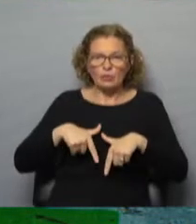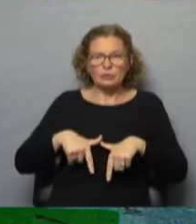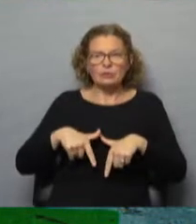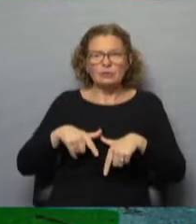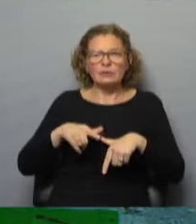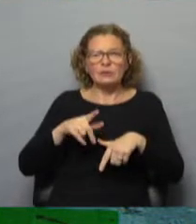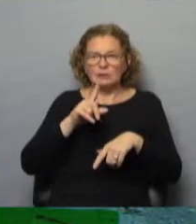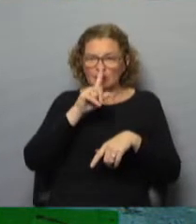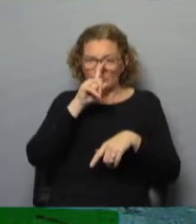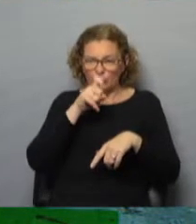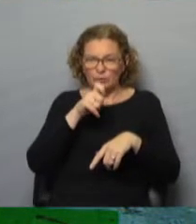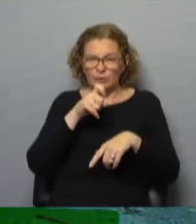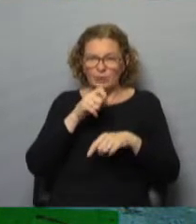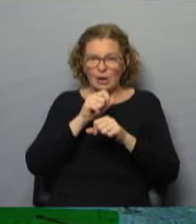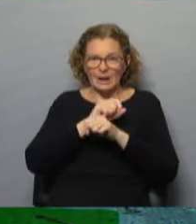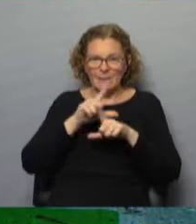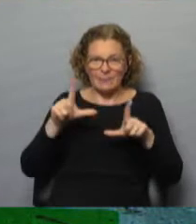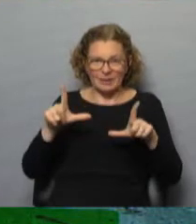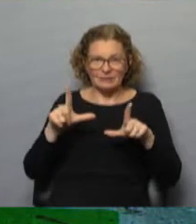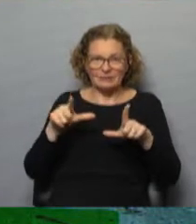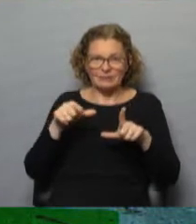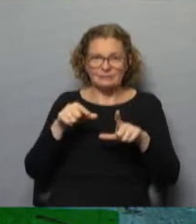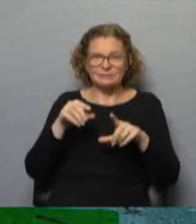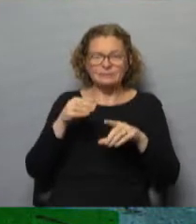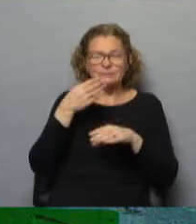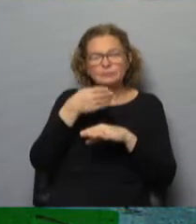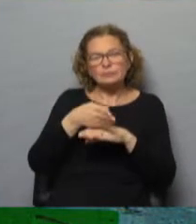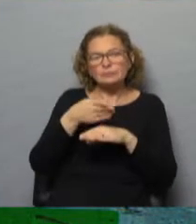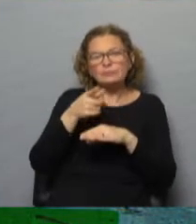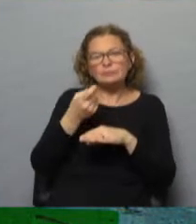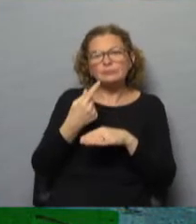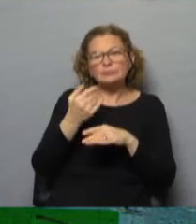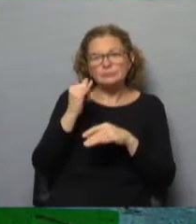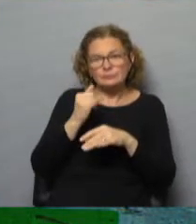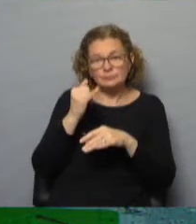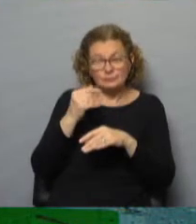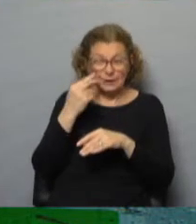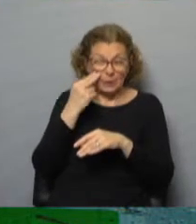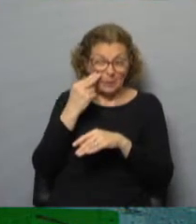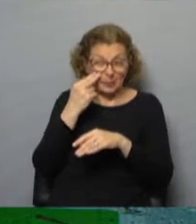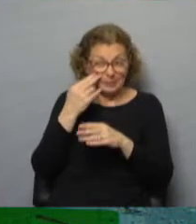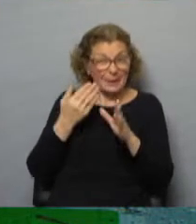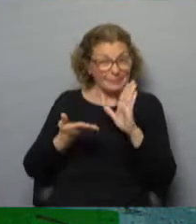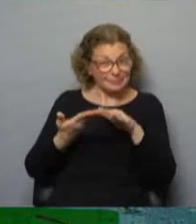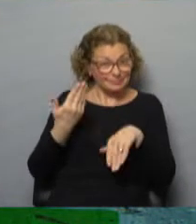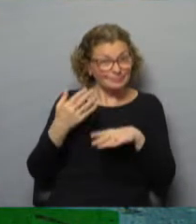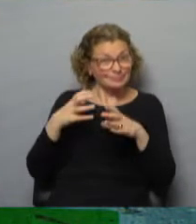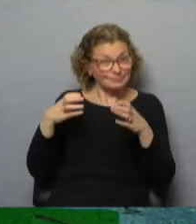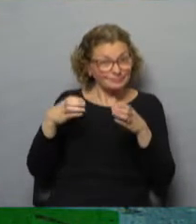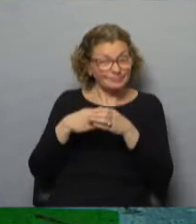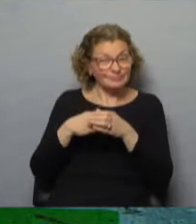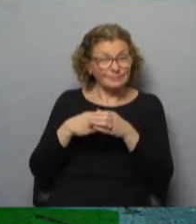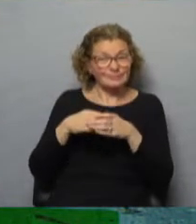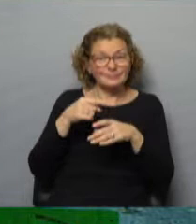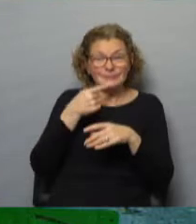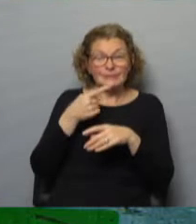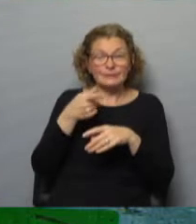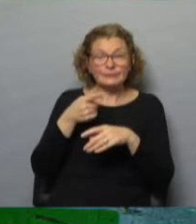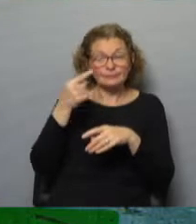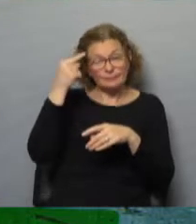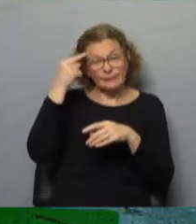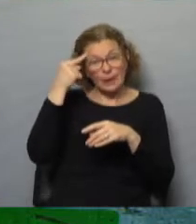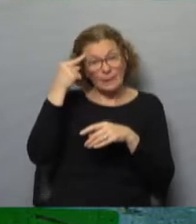recurre un equipo allí a abordarlo. Pero lo que sí sucede y es una gran problemática y de alguna manera allí lo mencionaba Ignacio Lorenzo y que por eso están